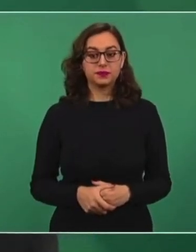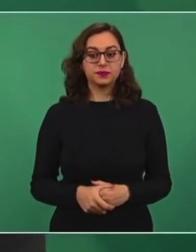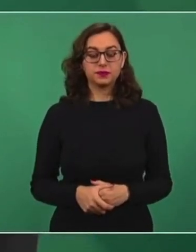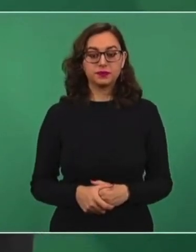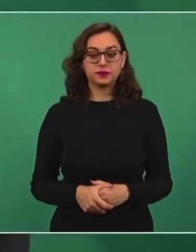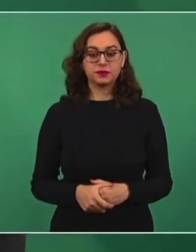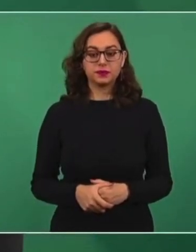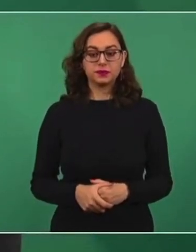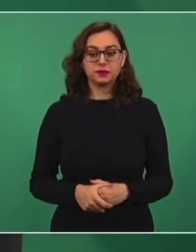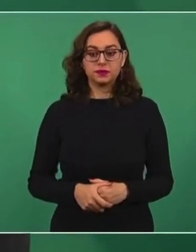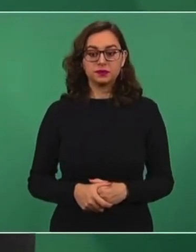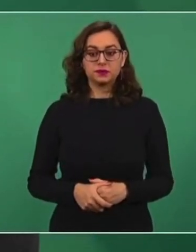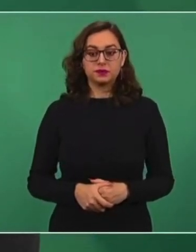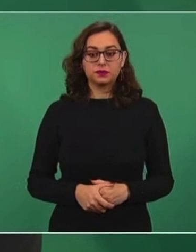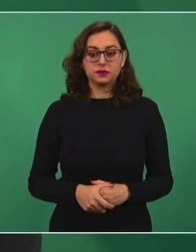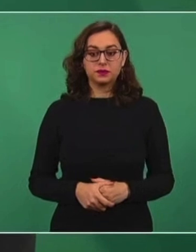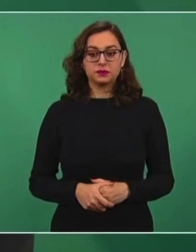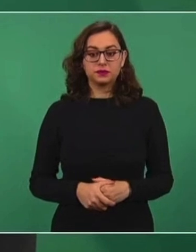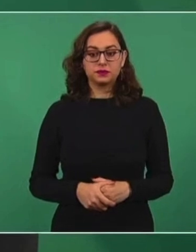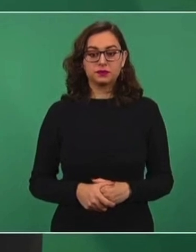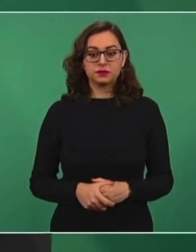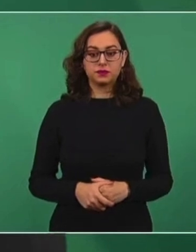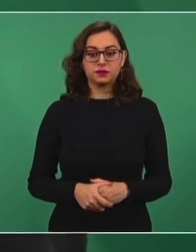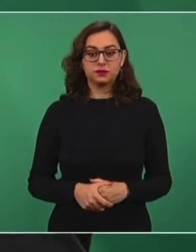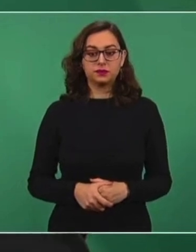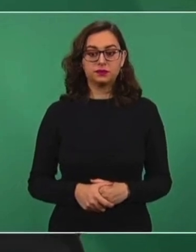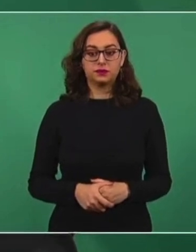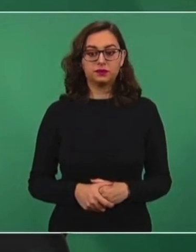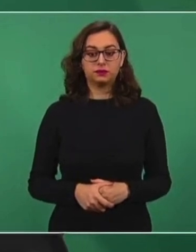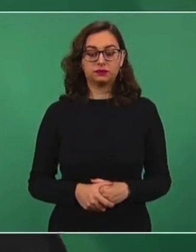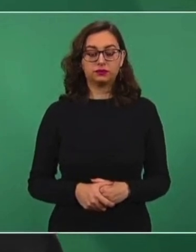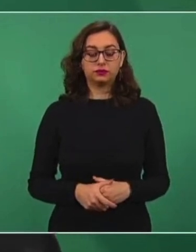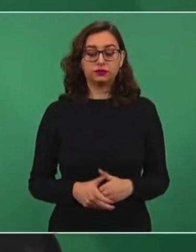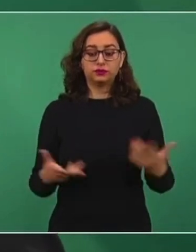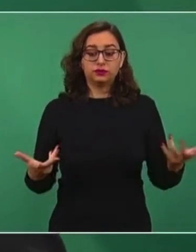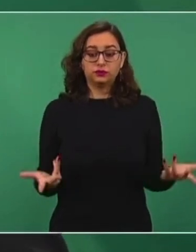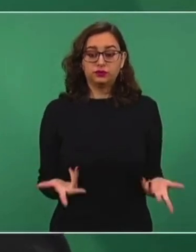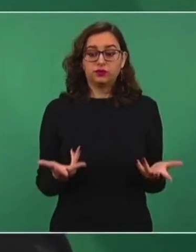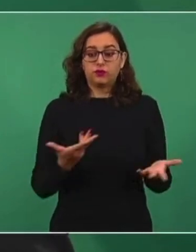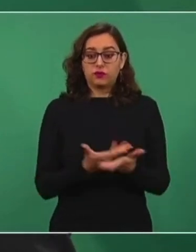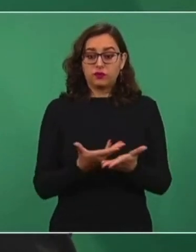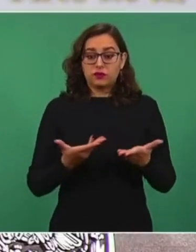Ahora se han venido dando estos